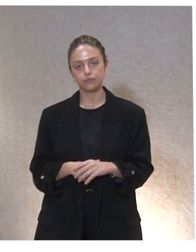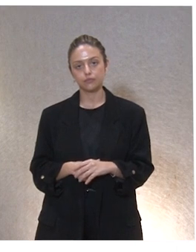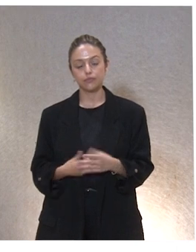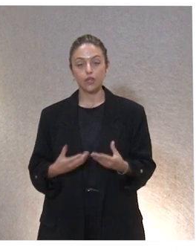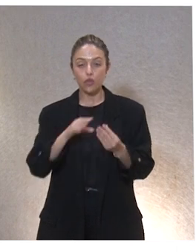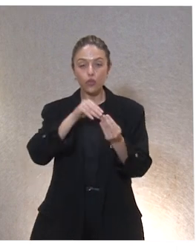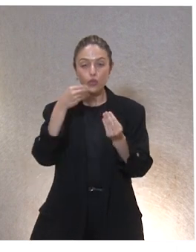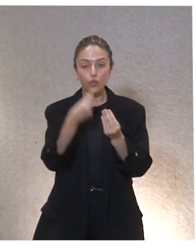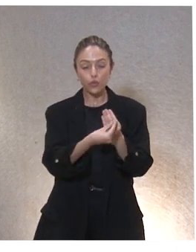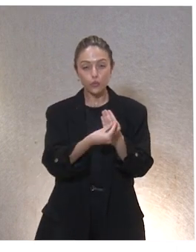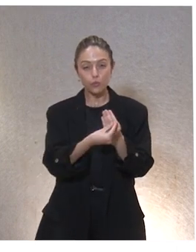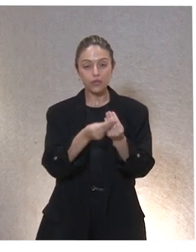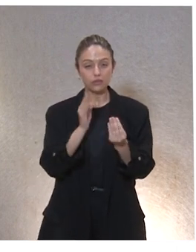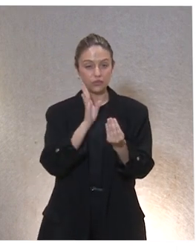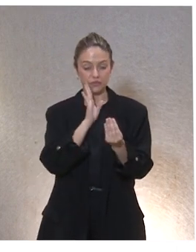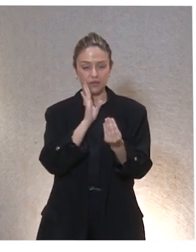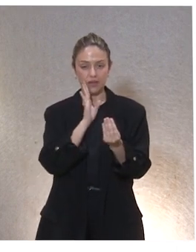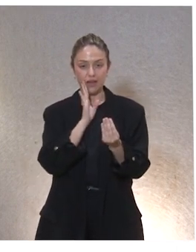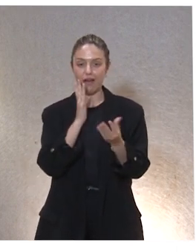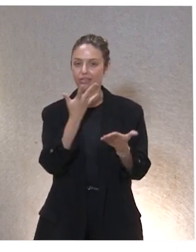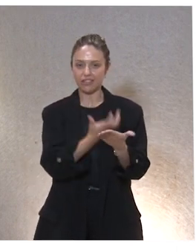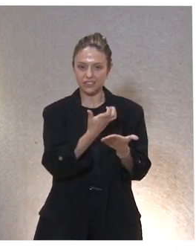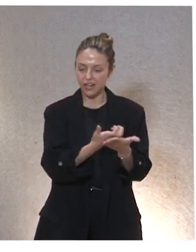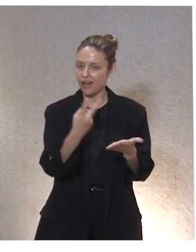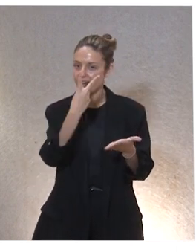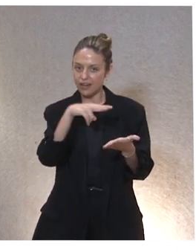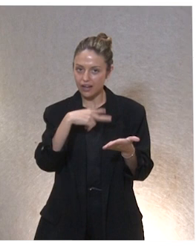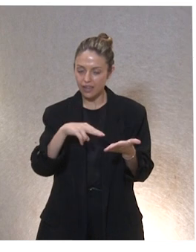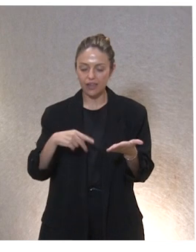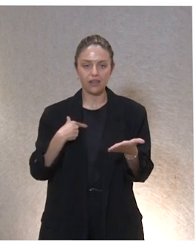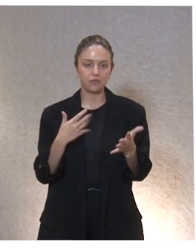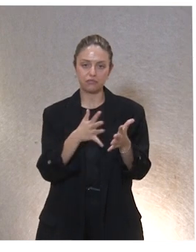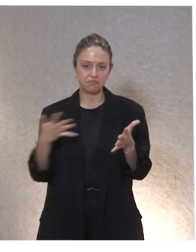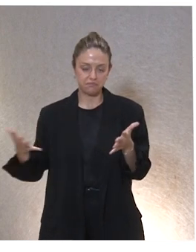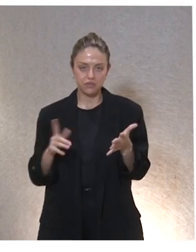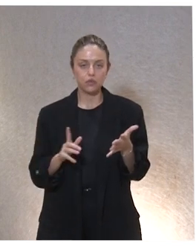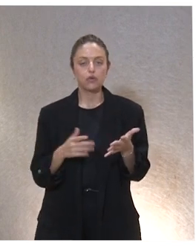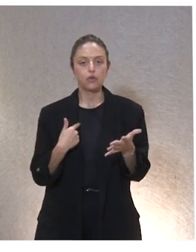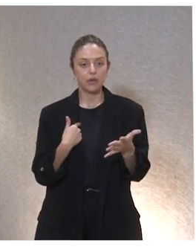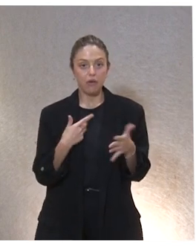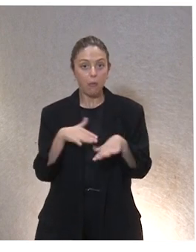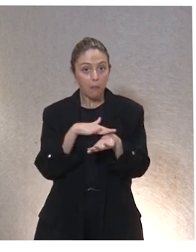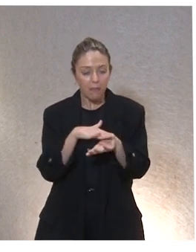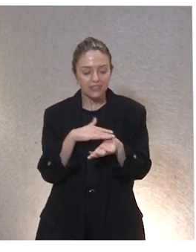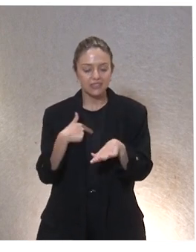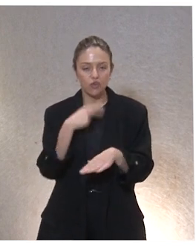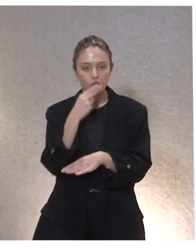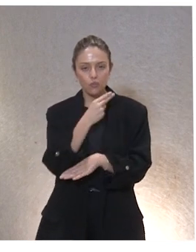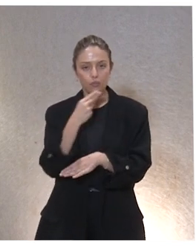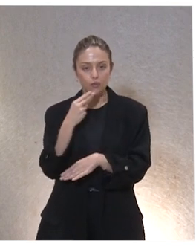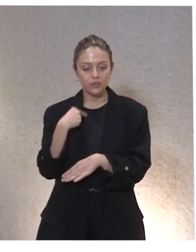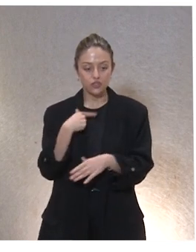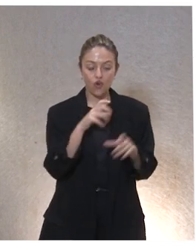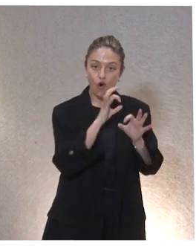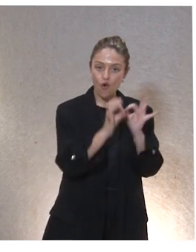El documento, como ya os he dicho, lo podéis descargar, lo podéis leer, no me voy a extender mucho, pero bueno, básicamente parte de un compromiso formal de la